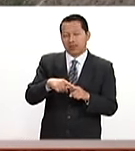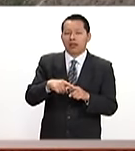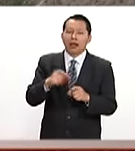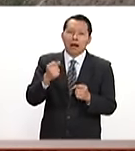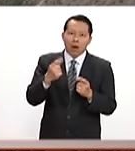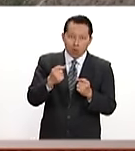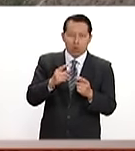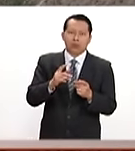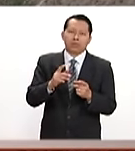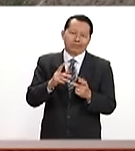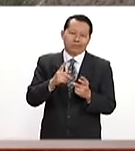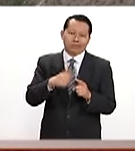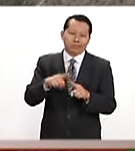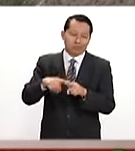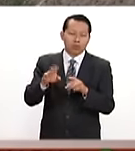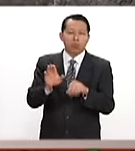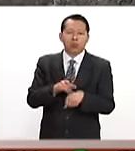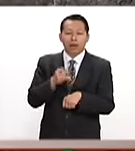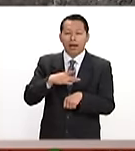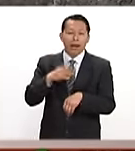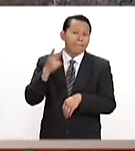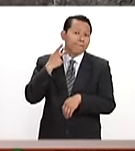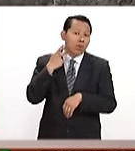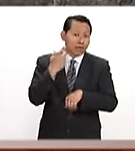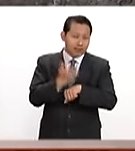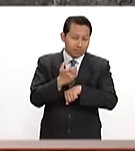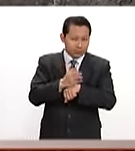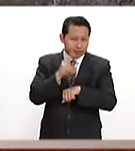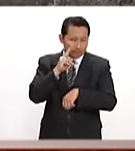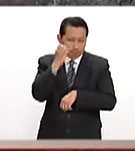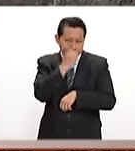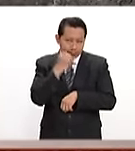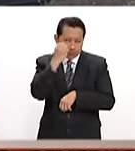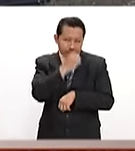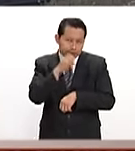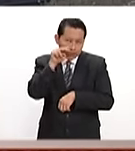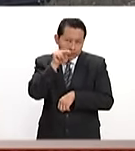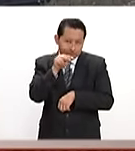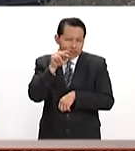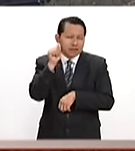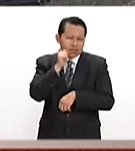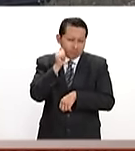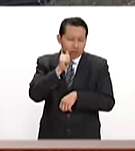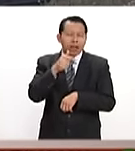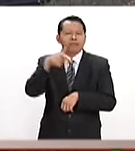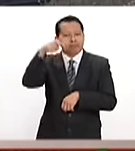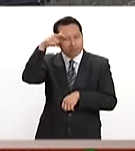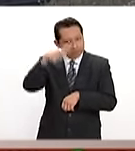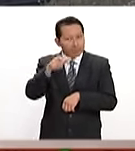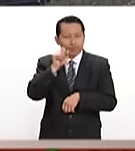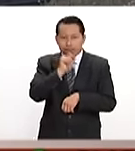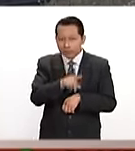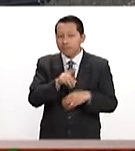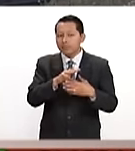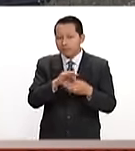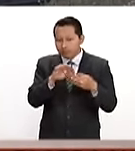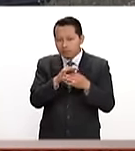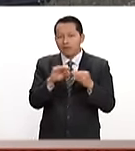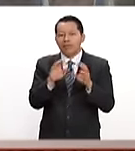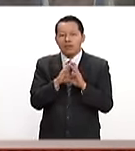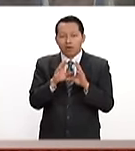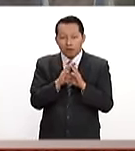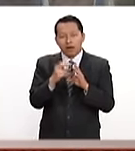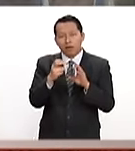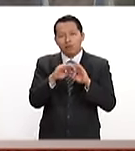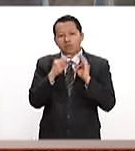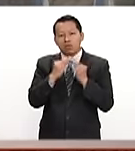Cuando uno estudia la política estadounidense, observaremos esta tendencia, Pati, y que de alguna forma